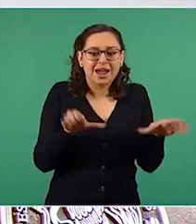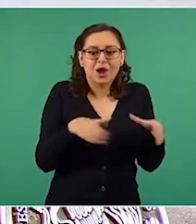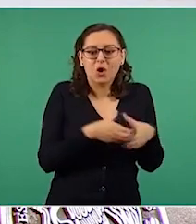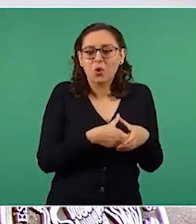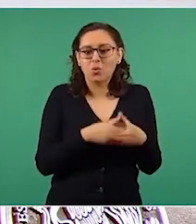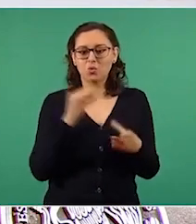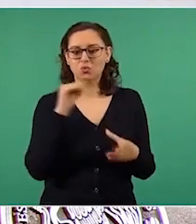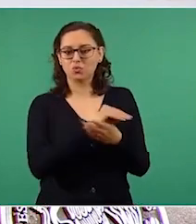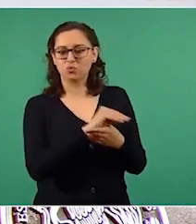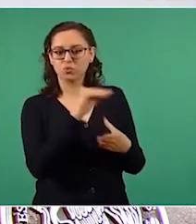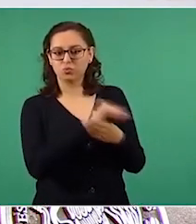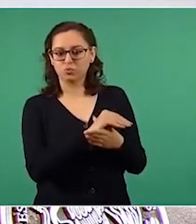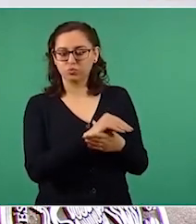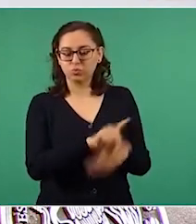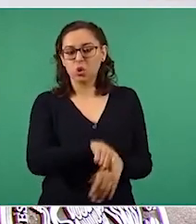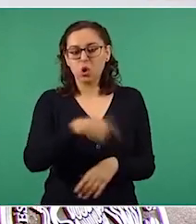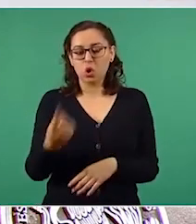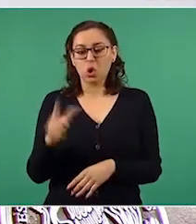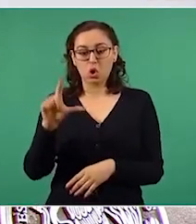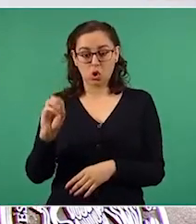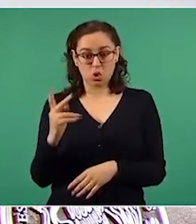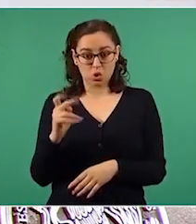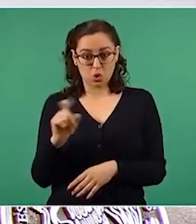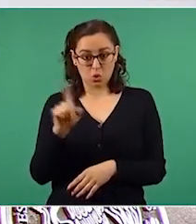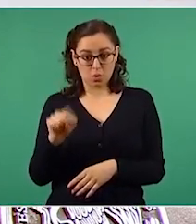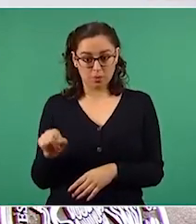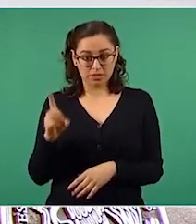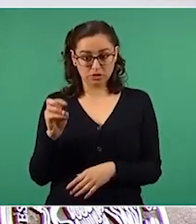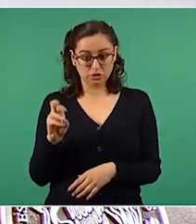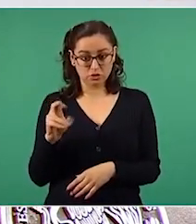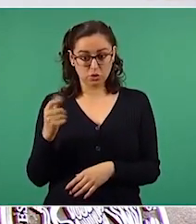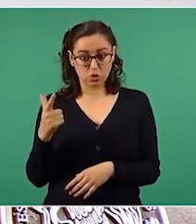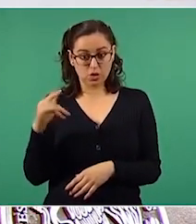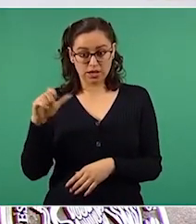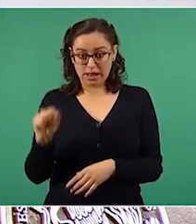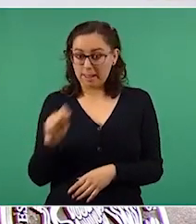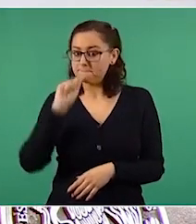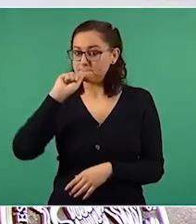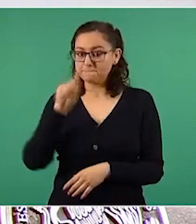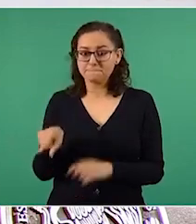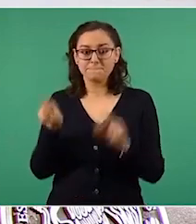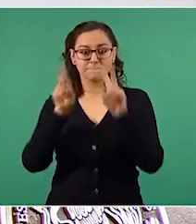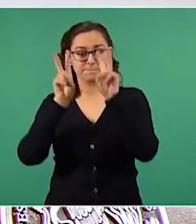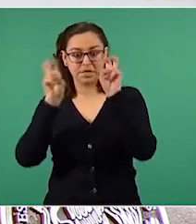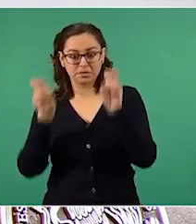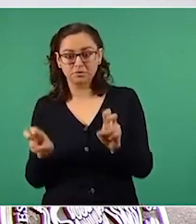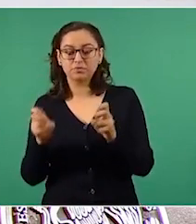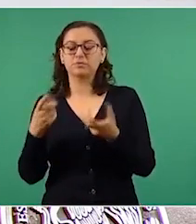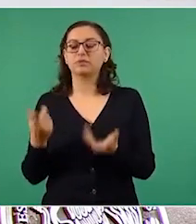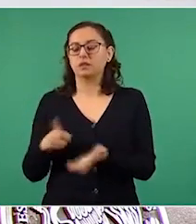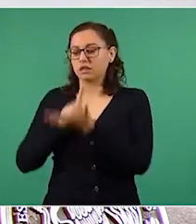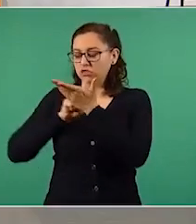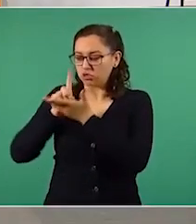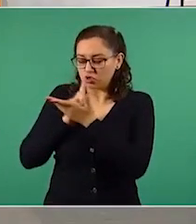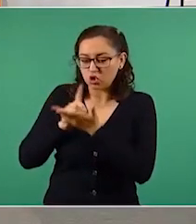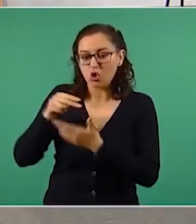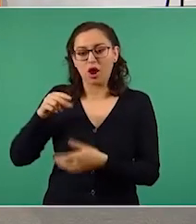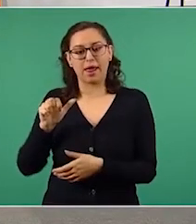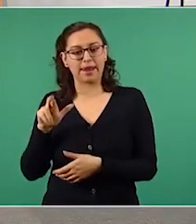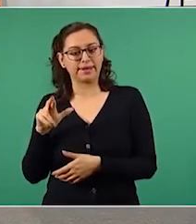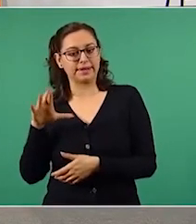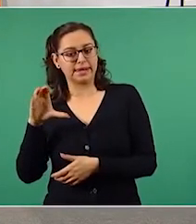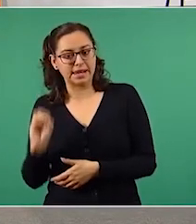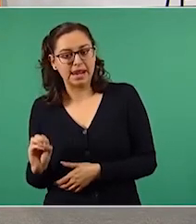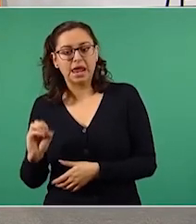aparenta inocencia, pero abona la conversación sobre el narco, los sicarios y el presidente. Si el